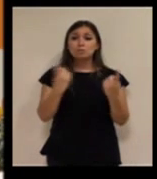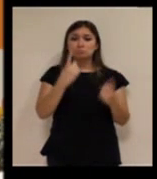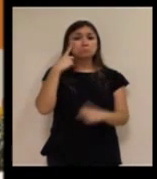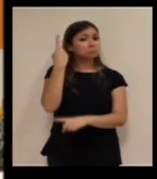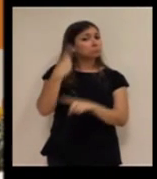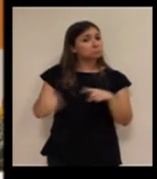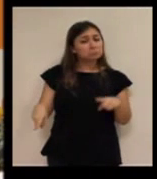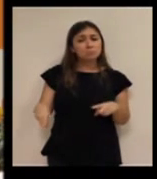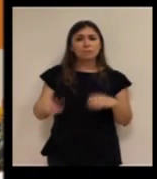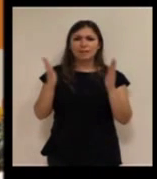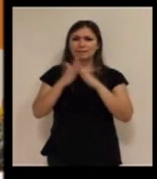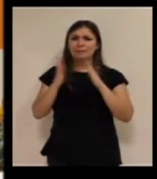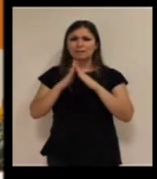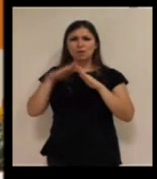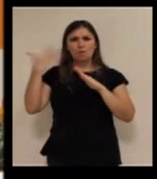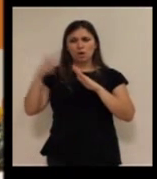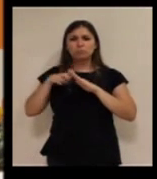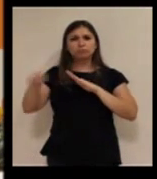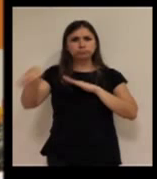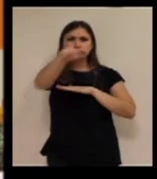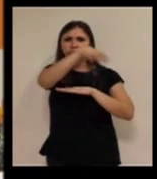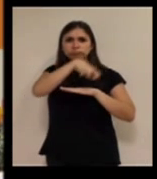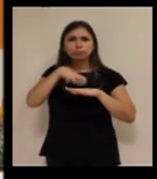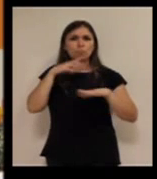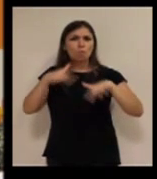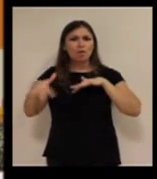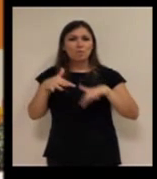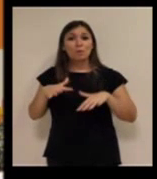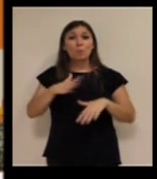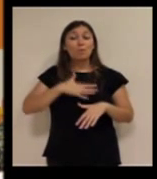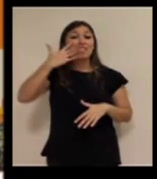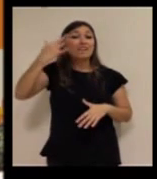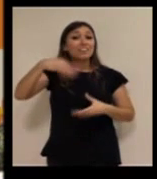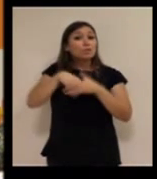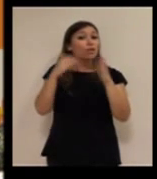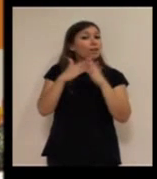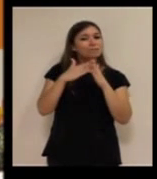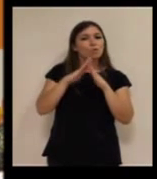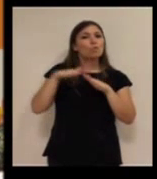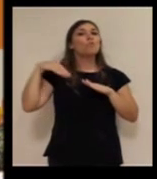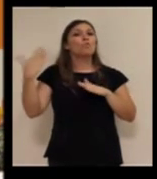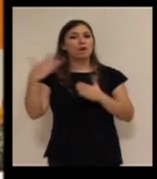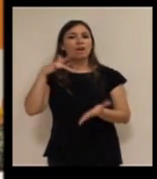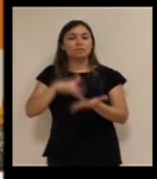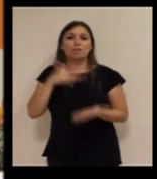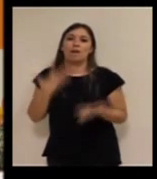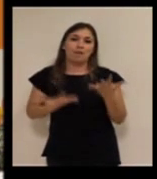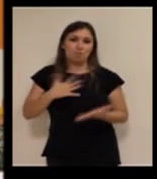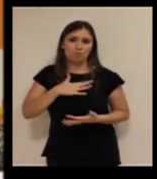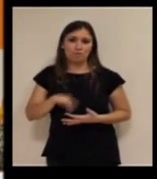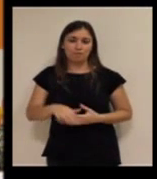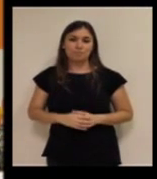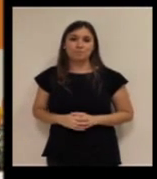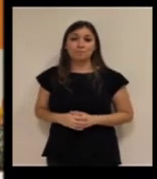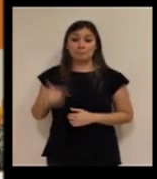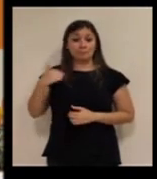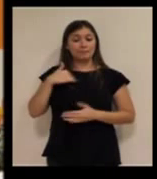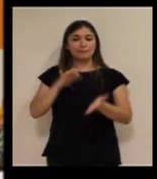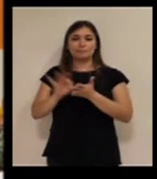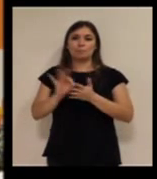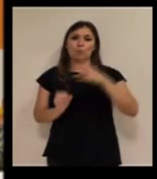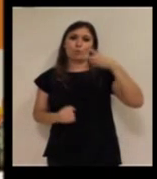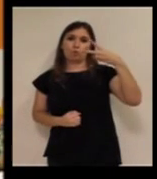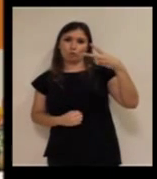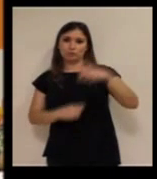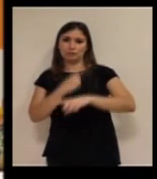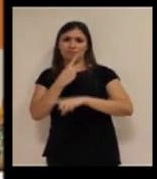diferentes, que sale del domicilio y que quizá la situación de riesgo la vive fuera del domicilio. Para nosotros son dos servicios distintos